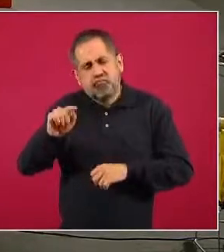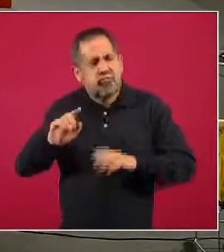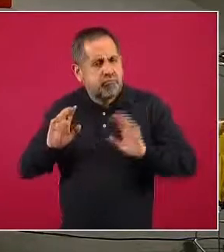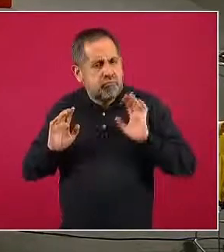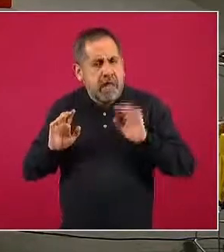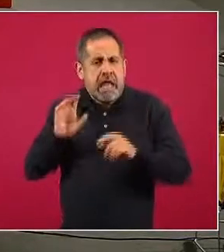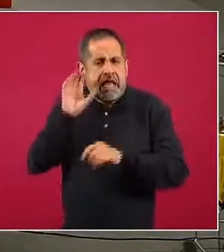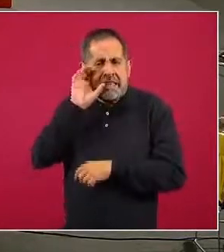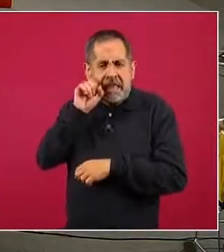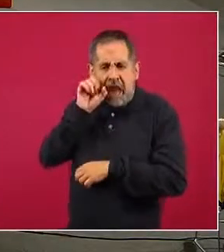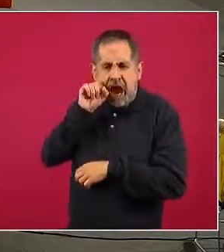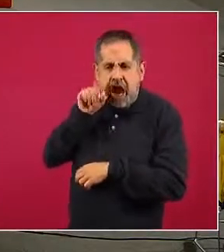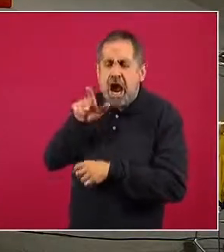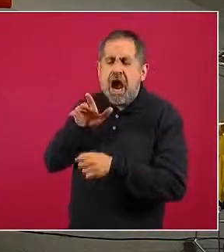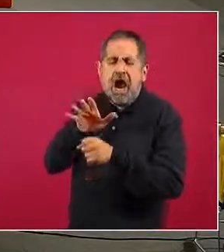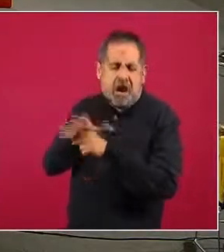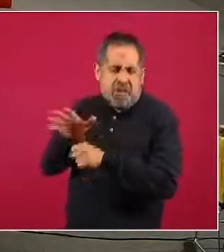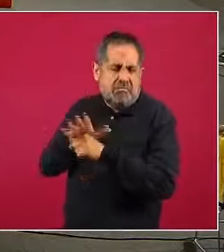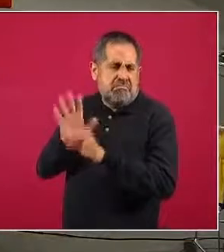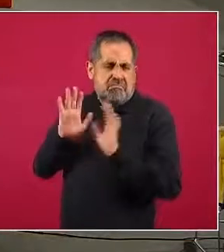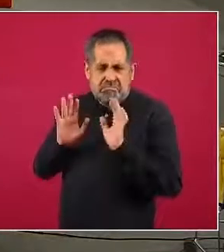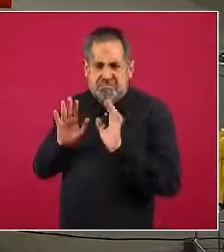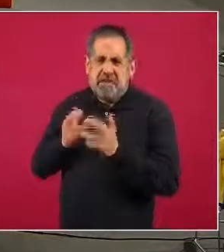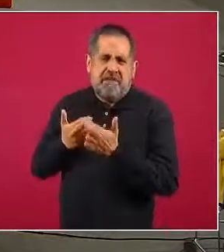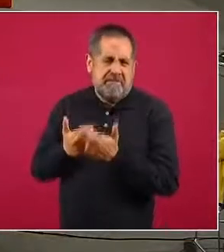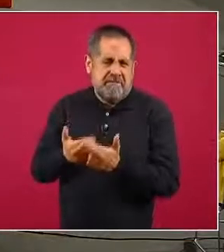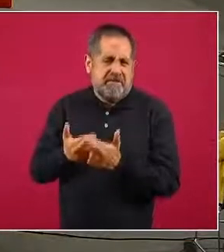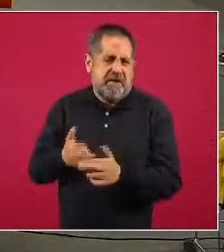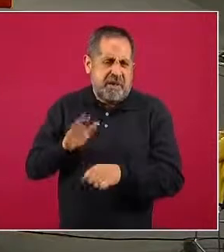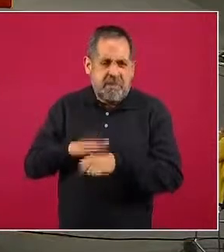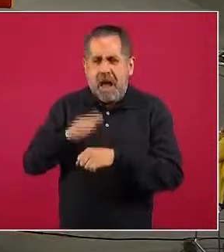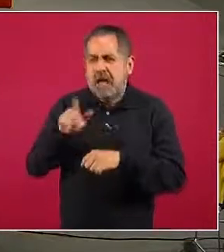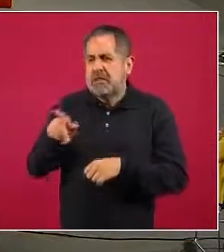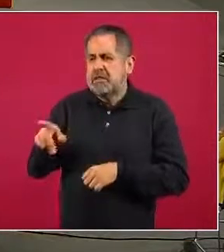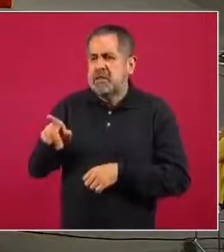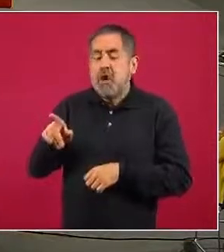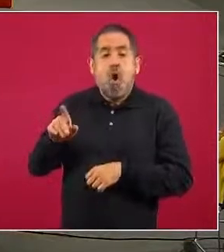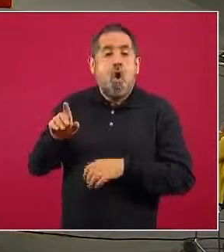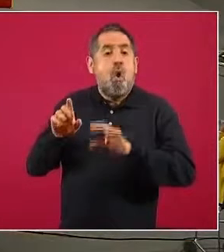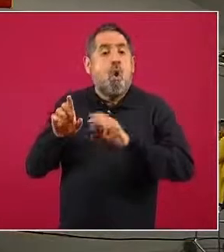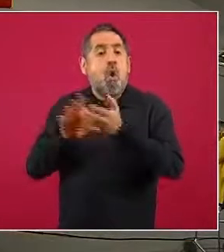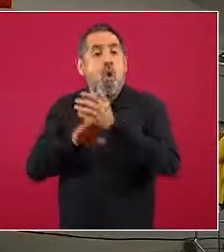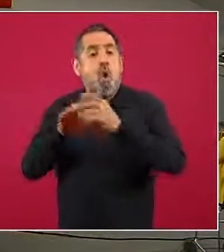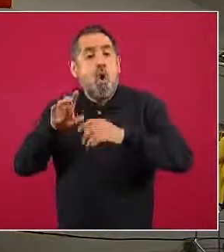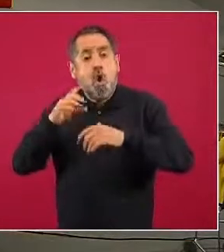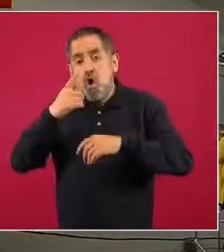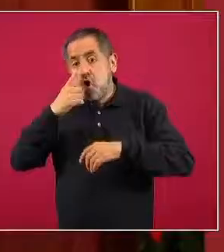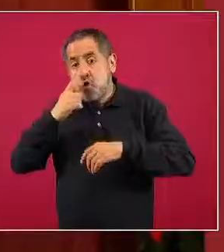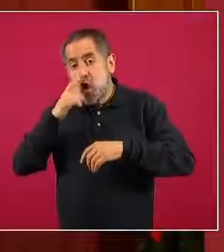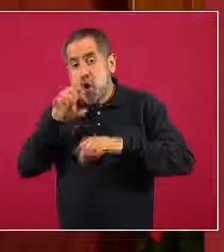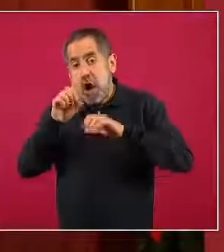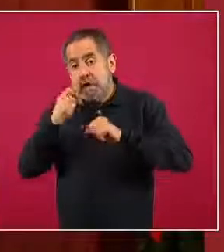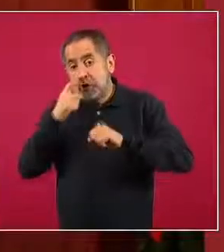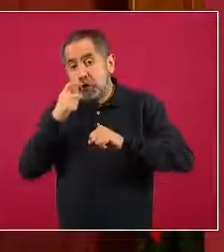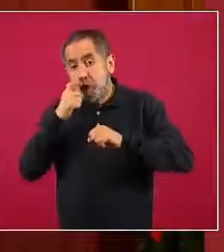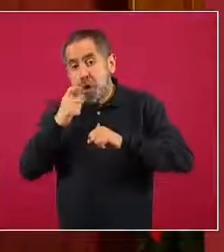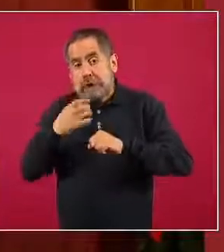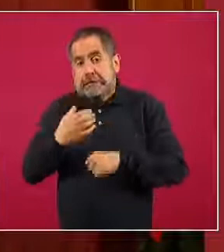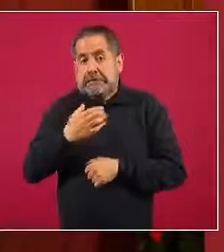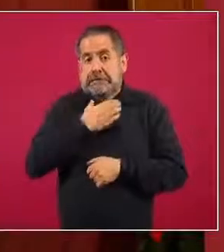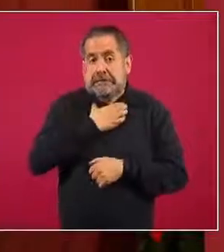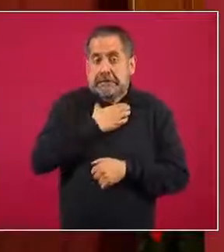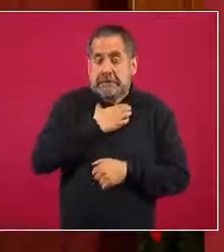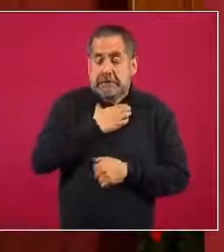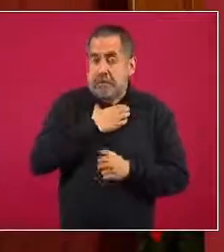naranjas con mayores puntuaciones o cerca de las puntuaciones de un rojo o las entidades que están en rojo, que inclusive